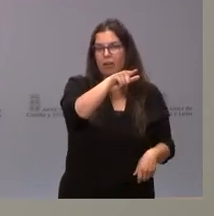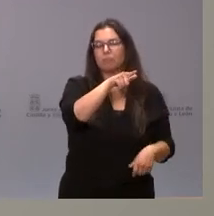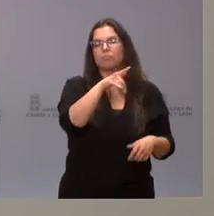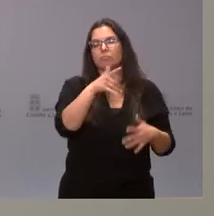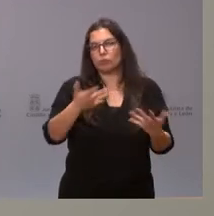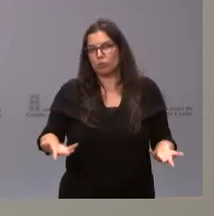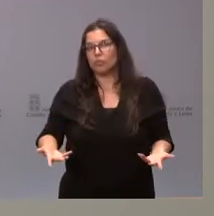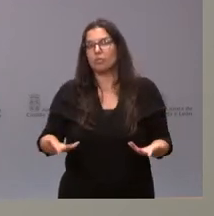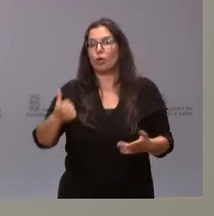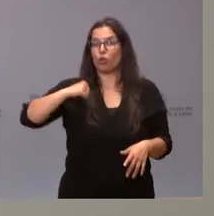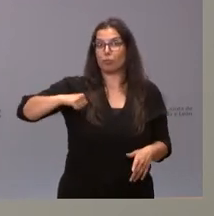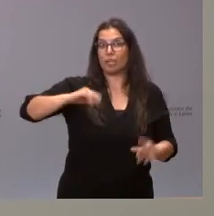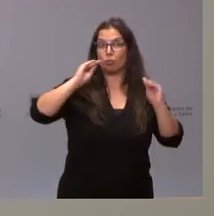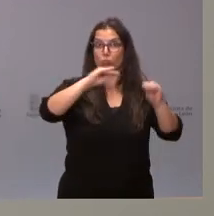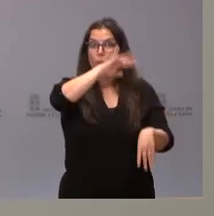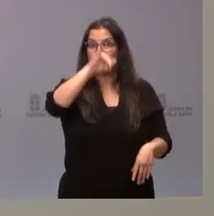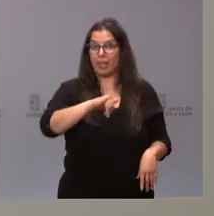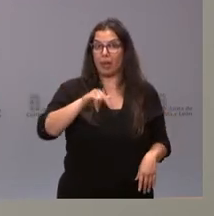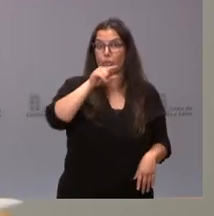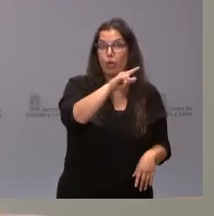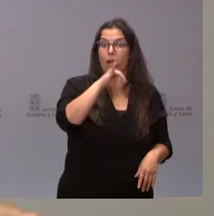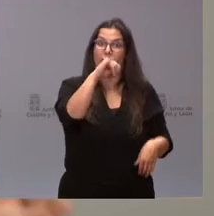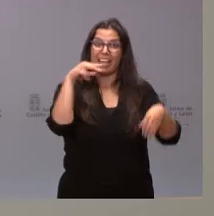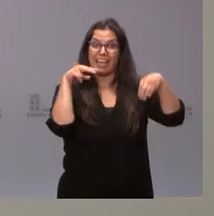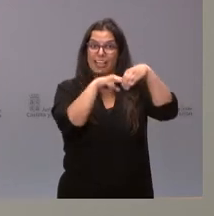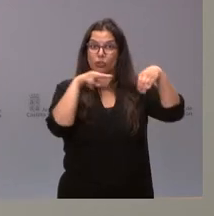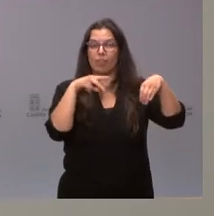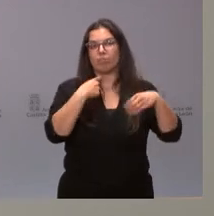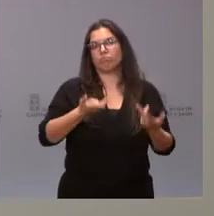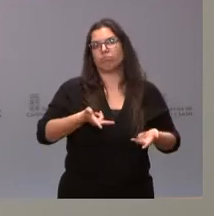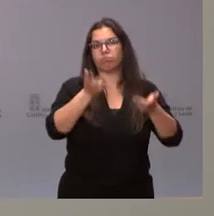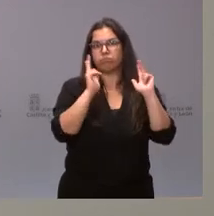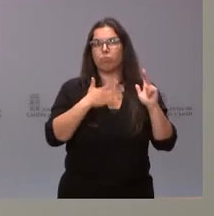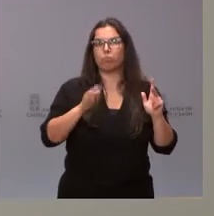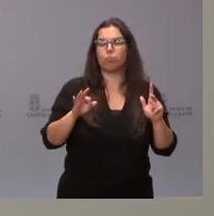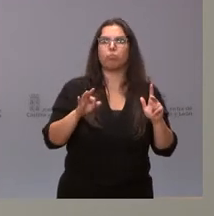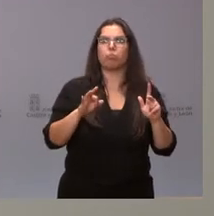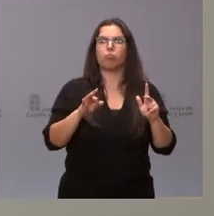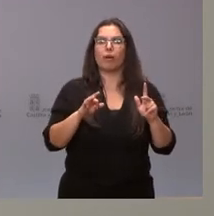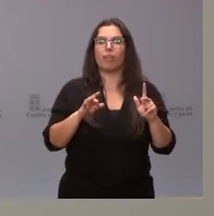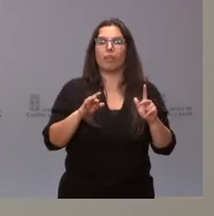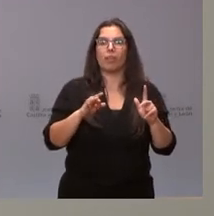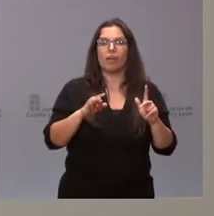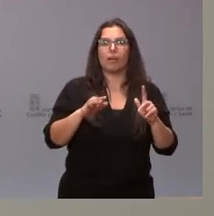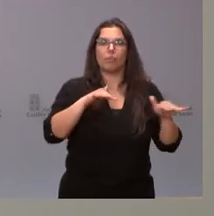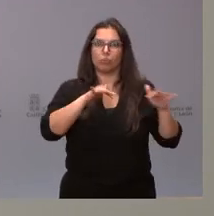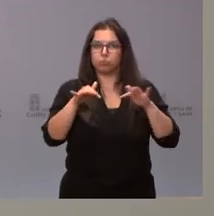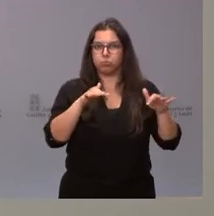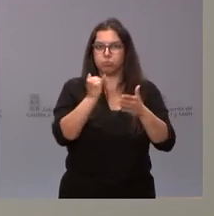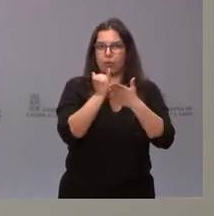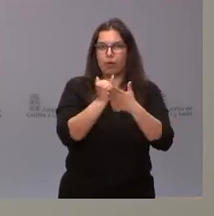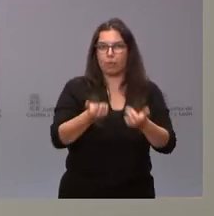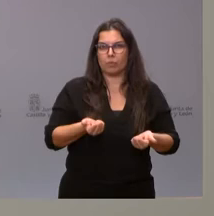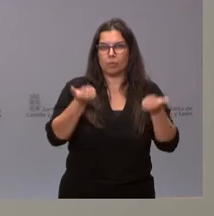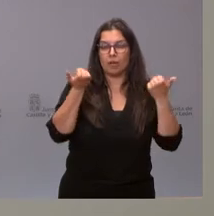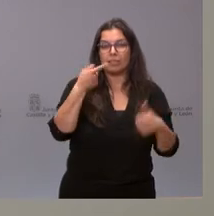que el Hospital del Bierzo tenga esta nueva resonancia magnética va a permitir la capacidad de resolución y de actividad en ese territorio. De la